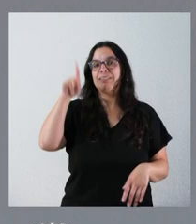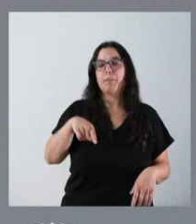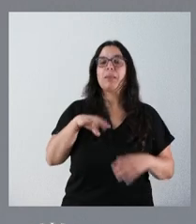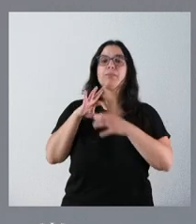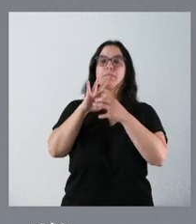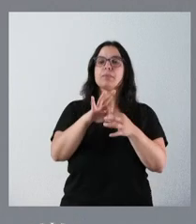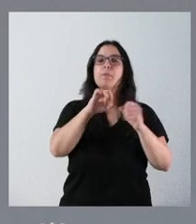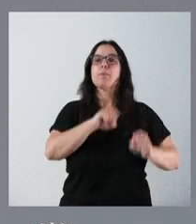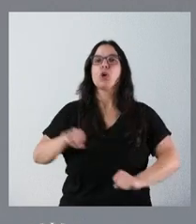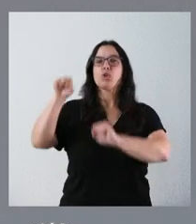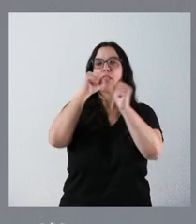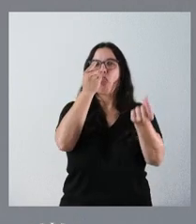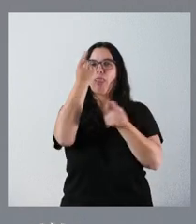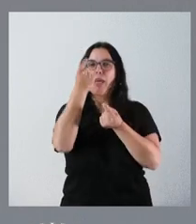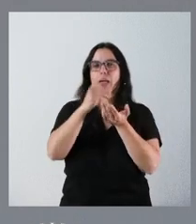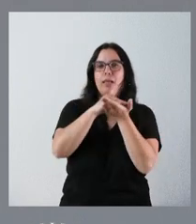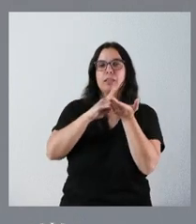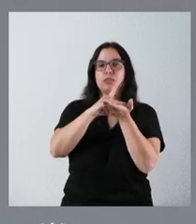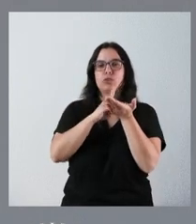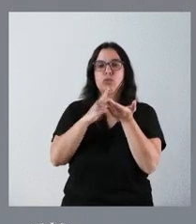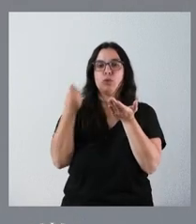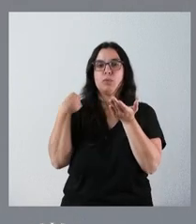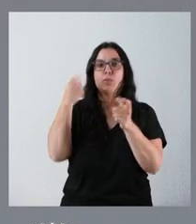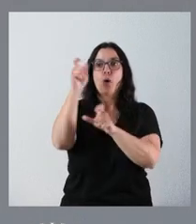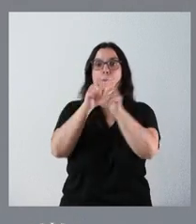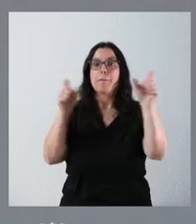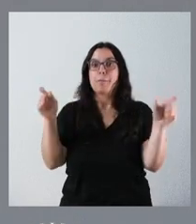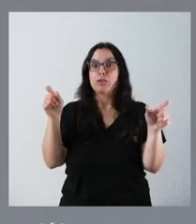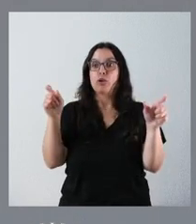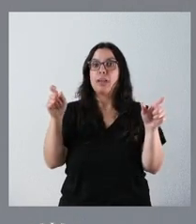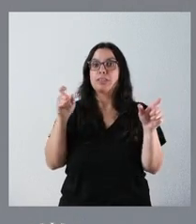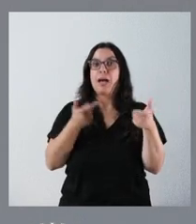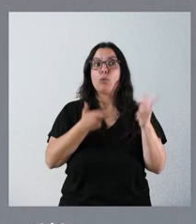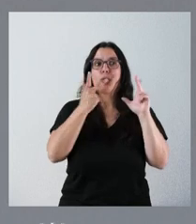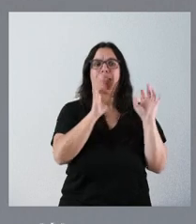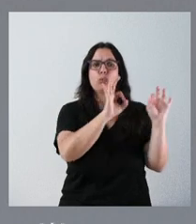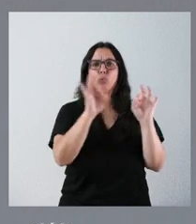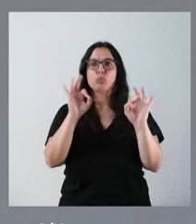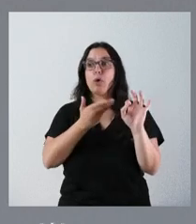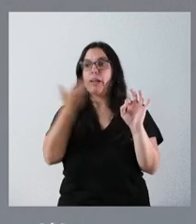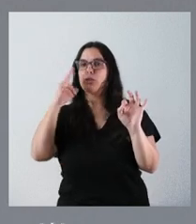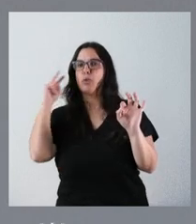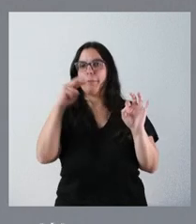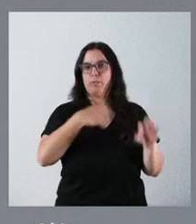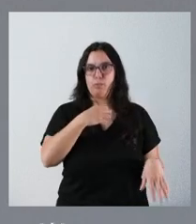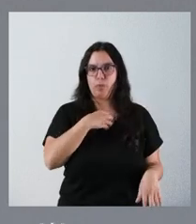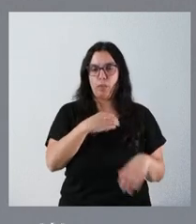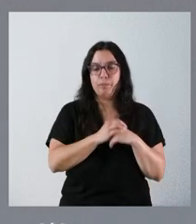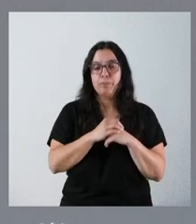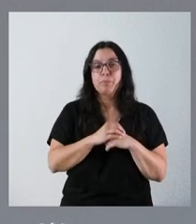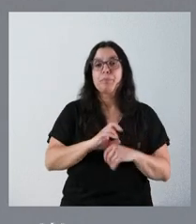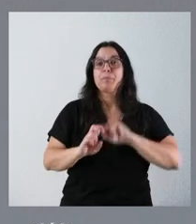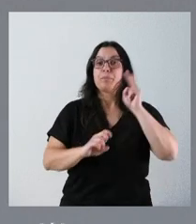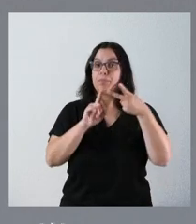protección de datos impidiendo el acceso del personal que no esté autorizado. En segundo lugar, y esto es